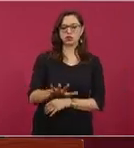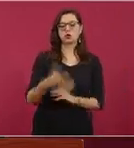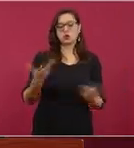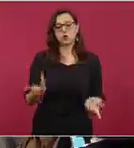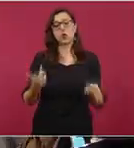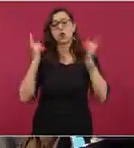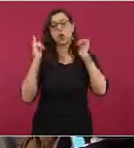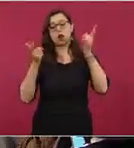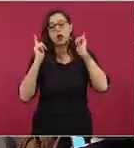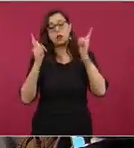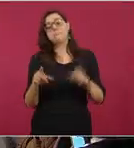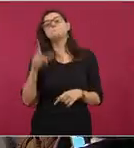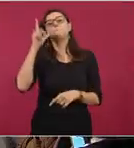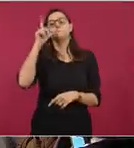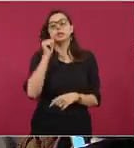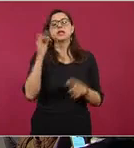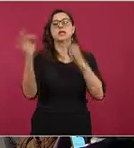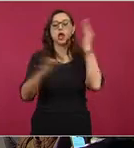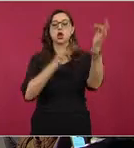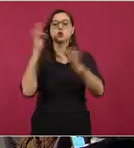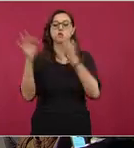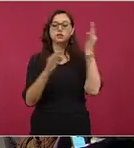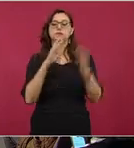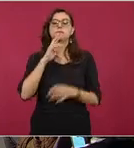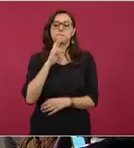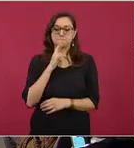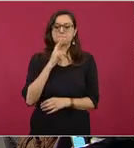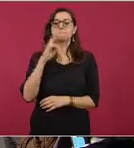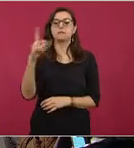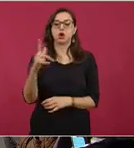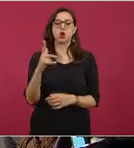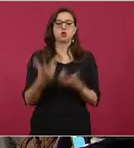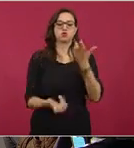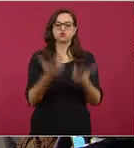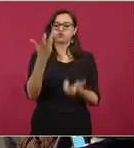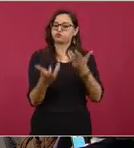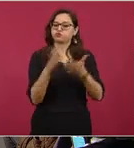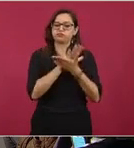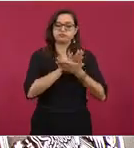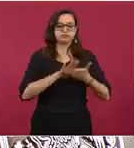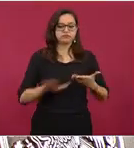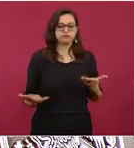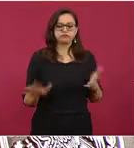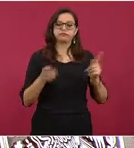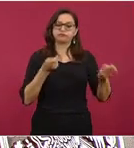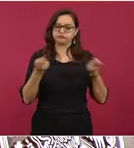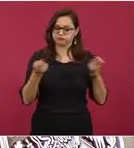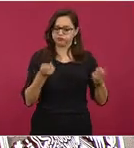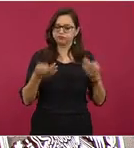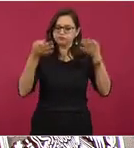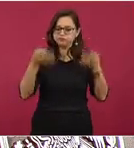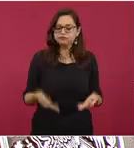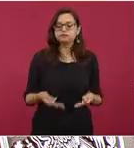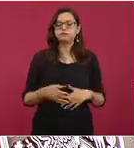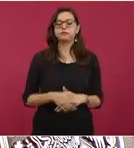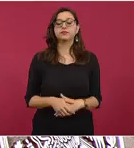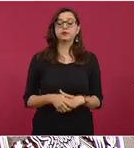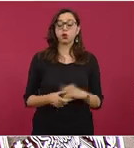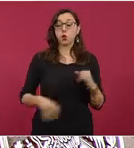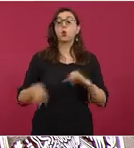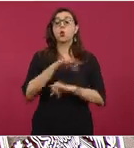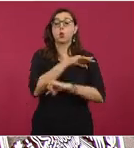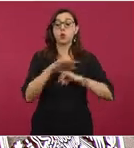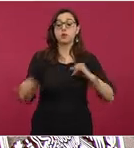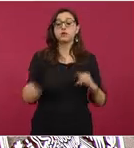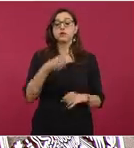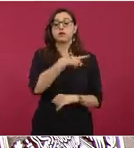muy buenas noticias y la conclusión de este incendio. Por último, informo a ustedes sobre un incendio que